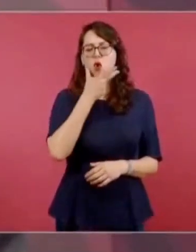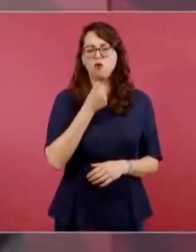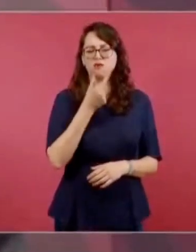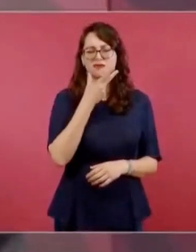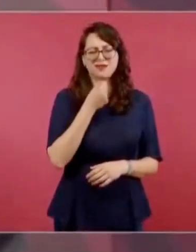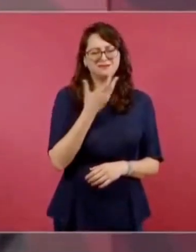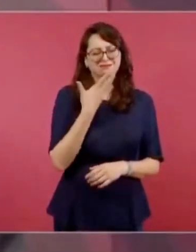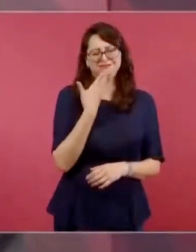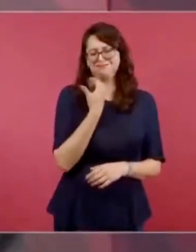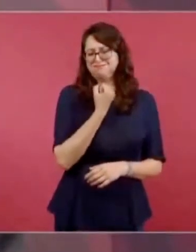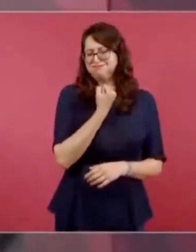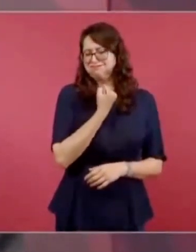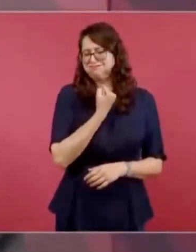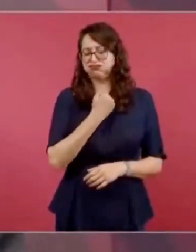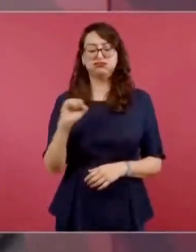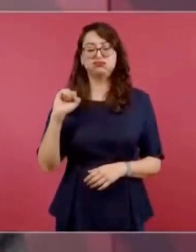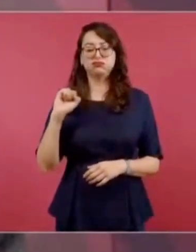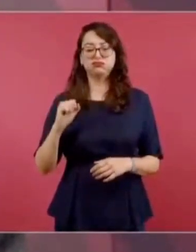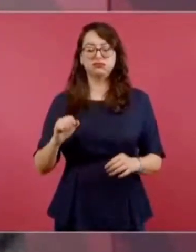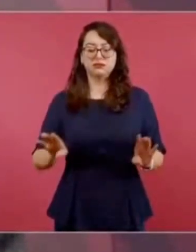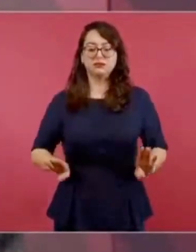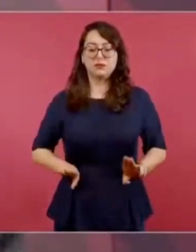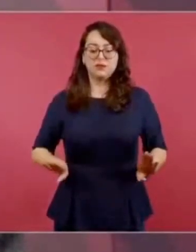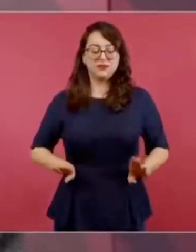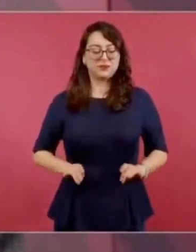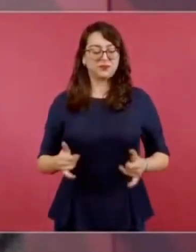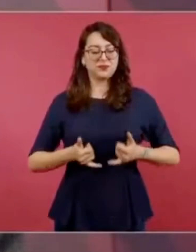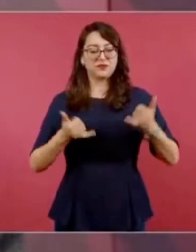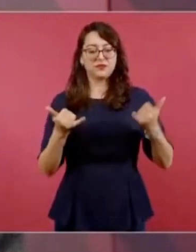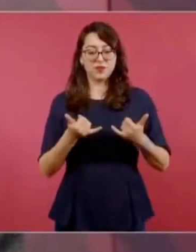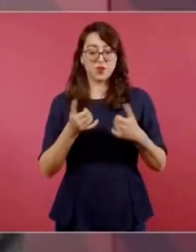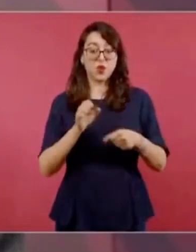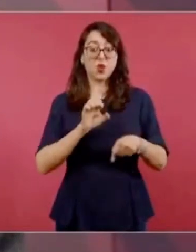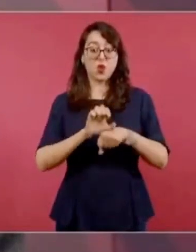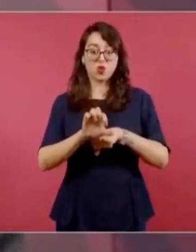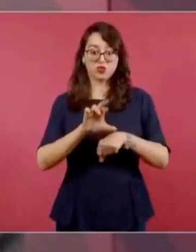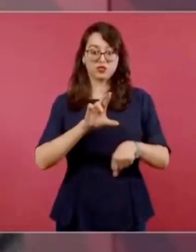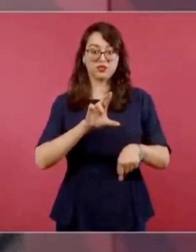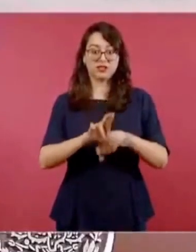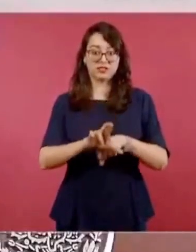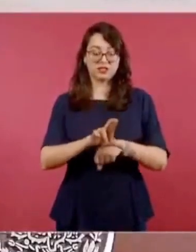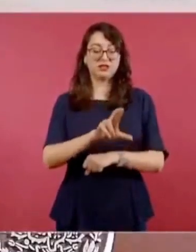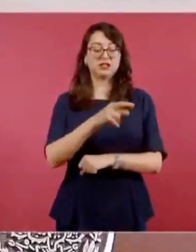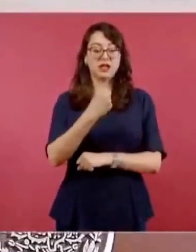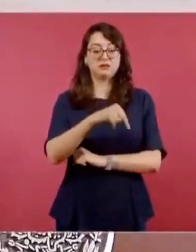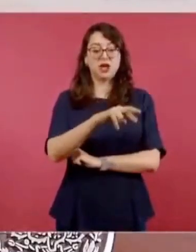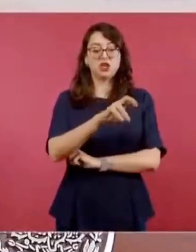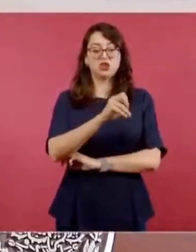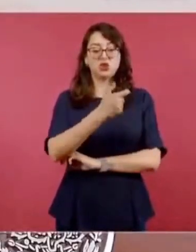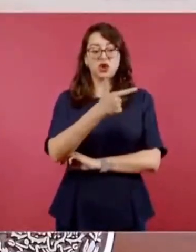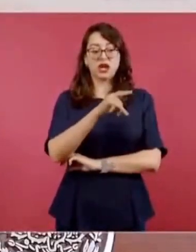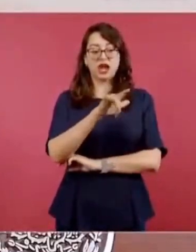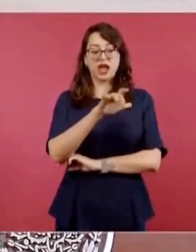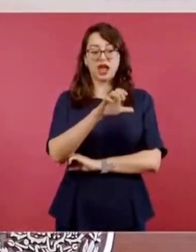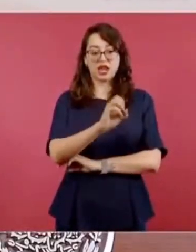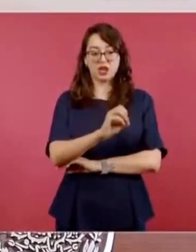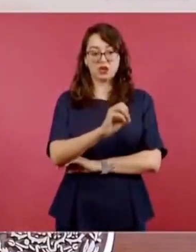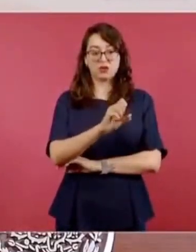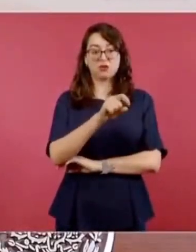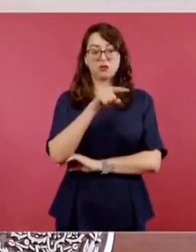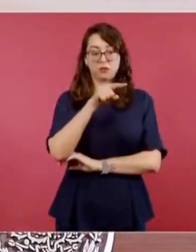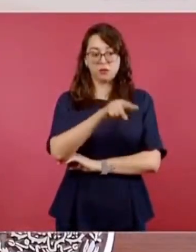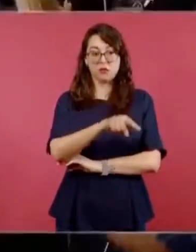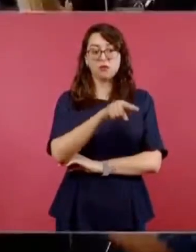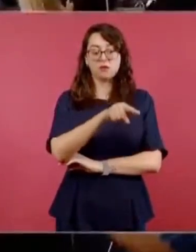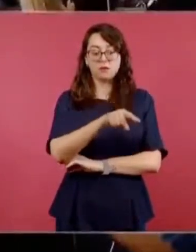Rogelio Fernández Güell, que acompañó a Madero en